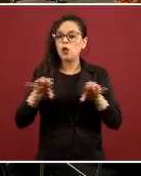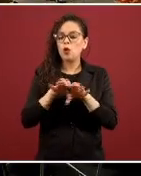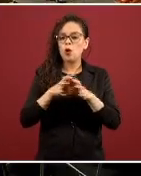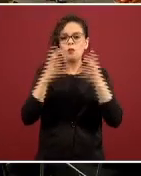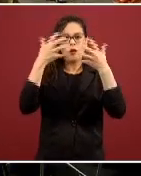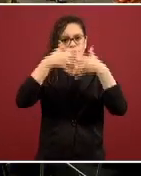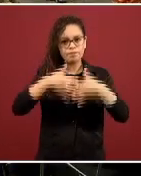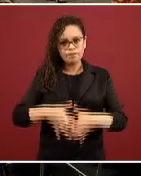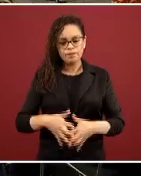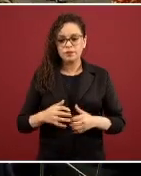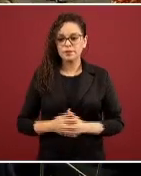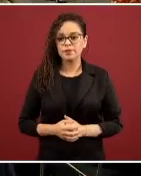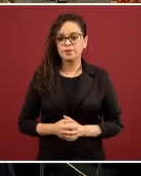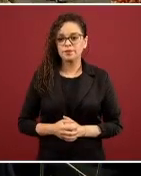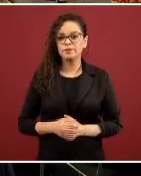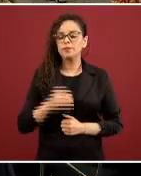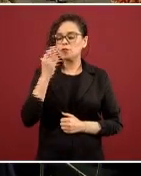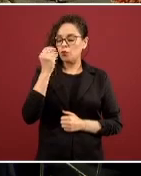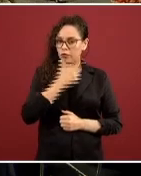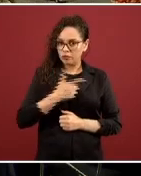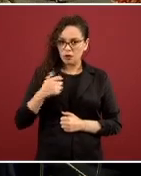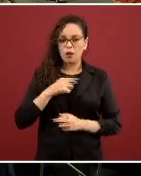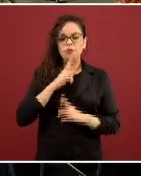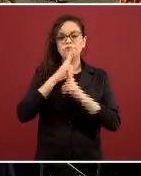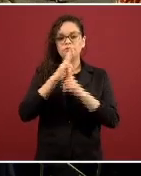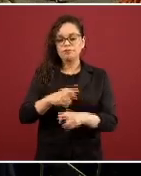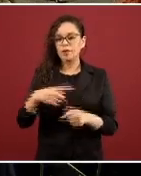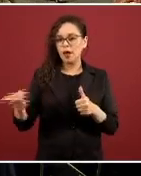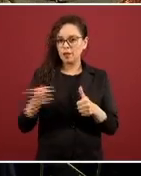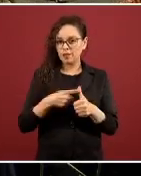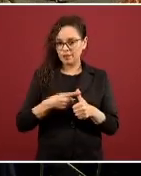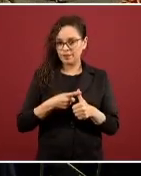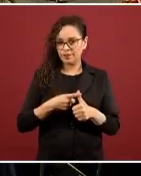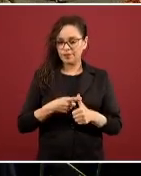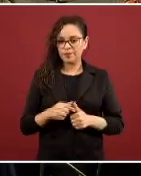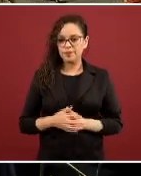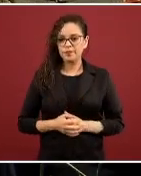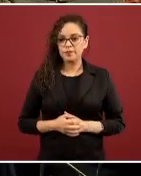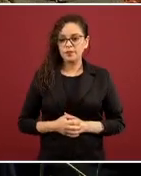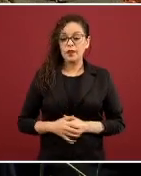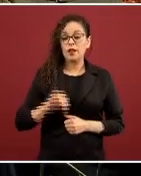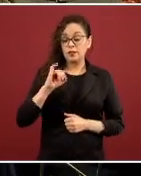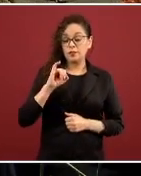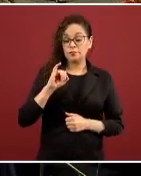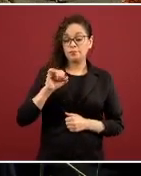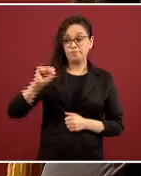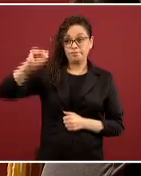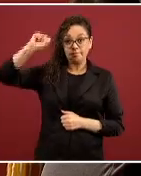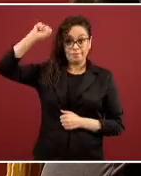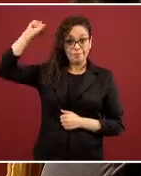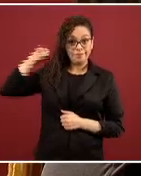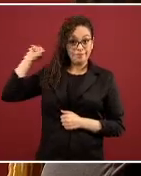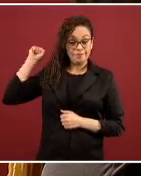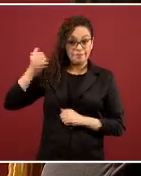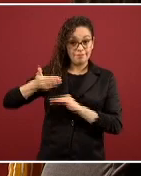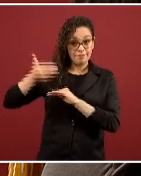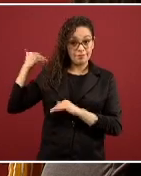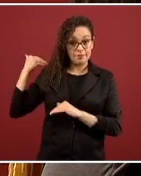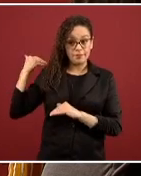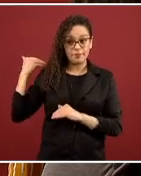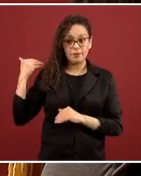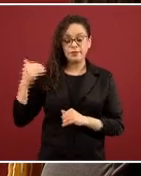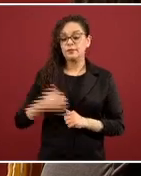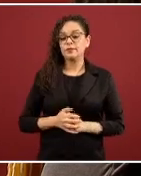gusto le contesto la primera parte. Efectivamente, el sábado recién pasado se fue un avión